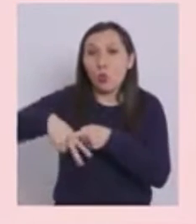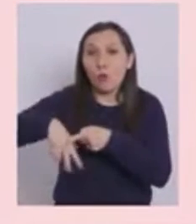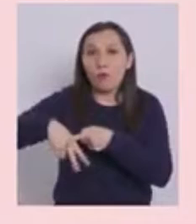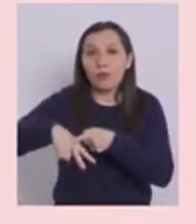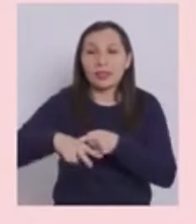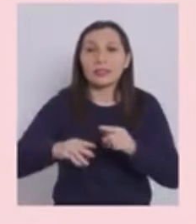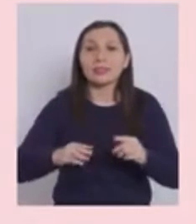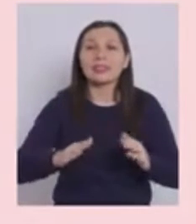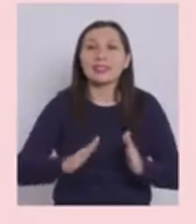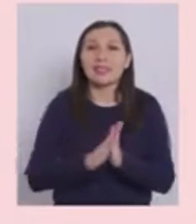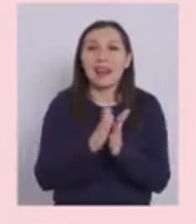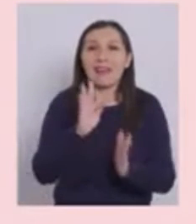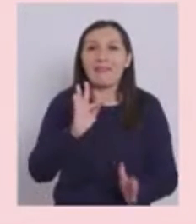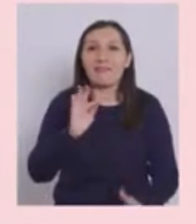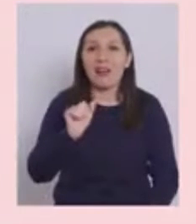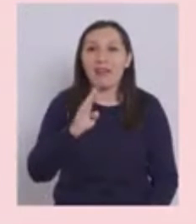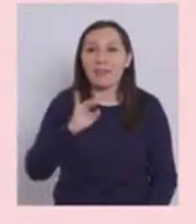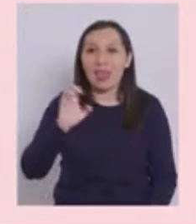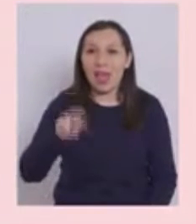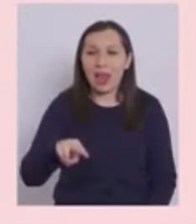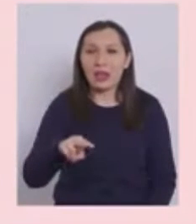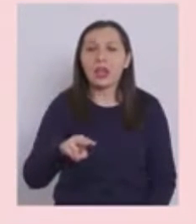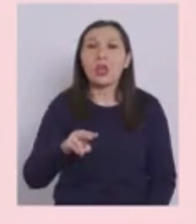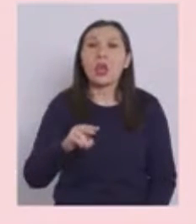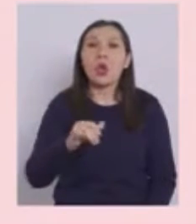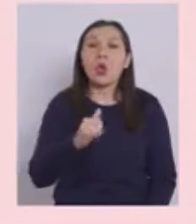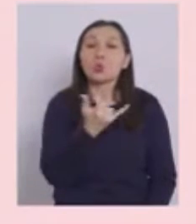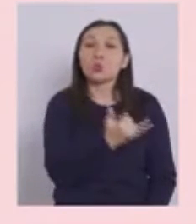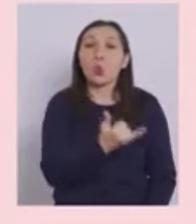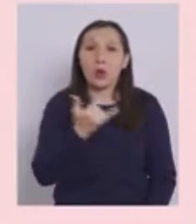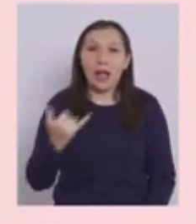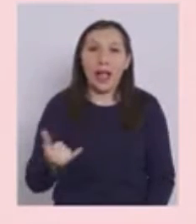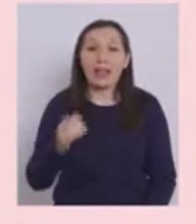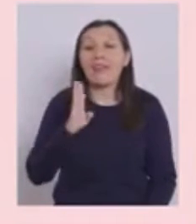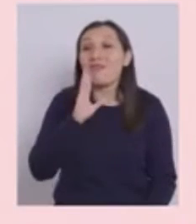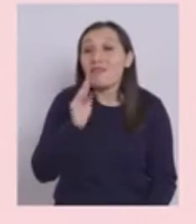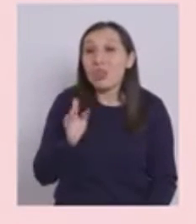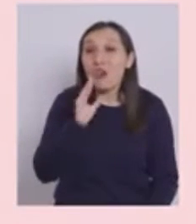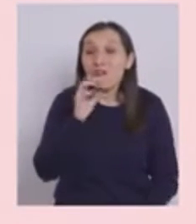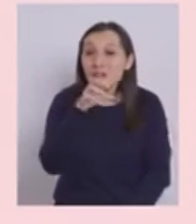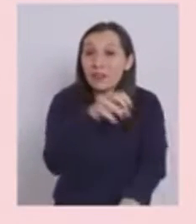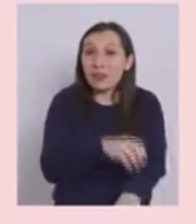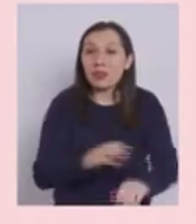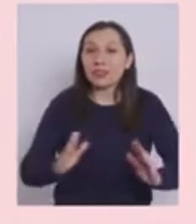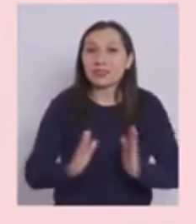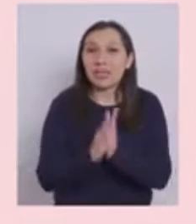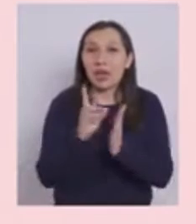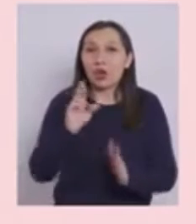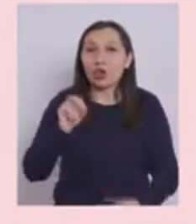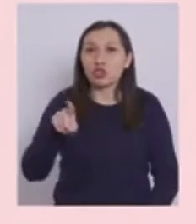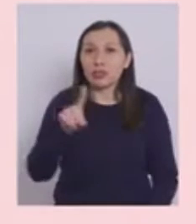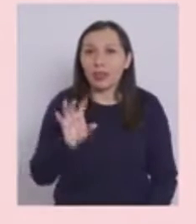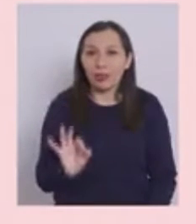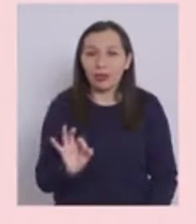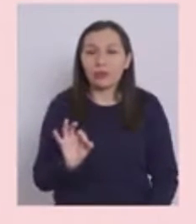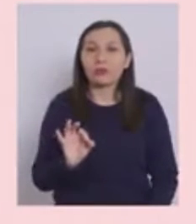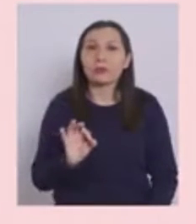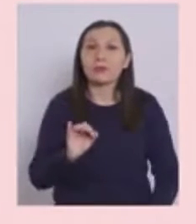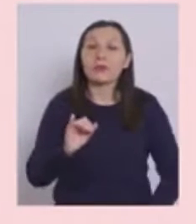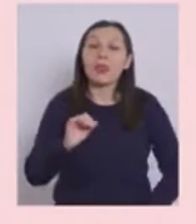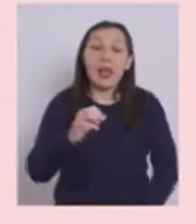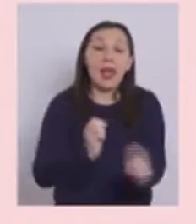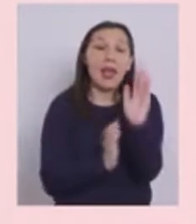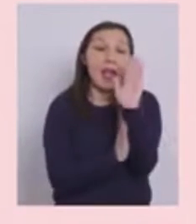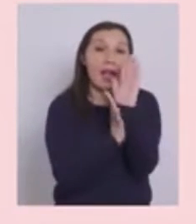de Ñuble, San Fabián y Yungay En la región de Bío Bío, San Rosendo Y en la